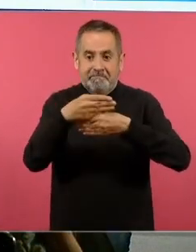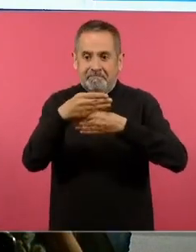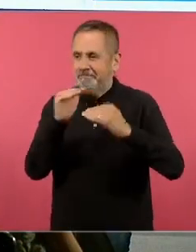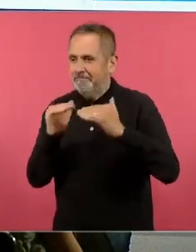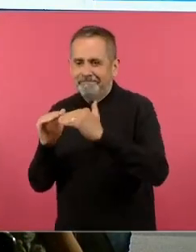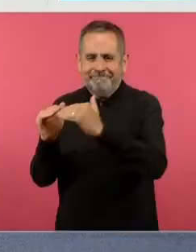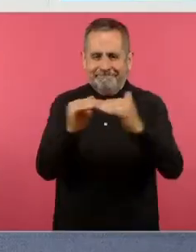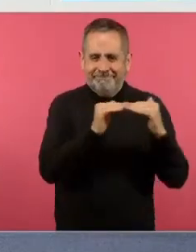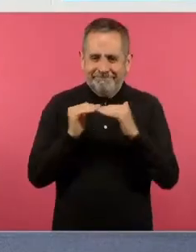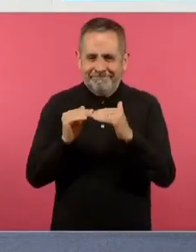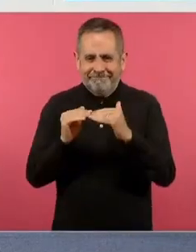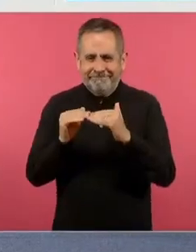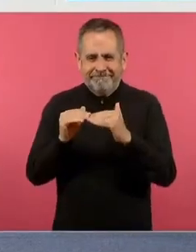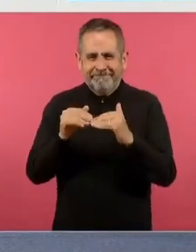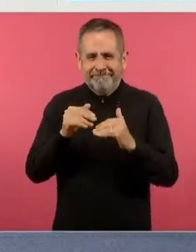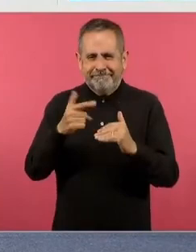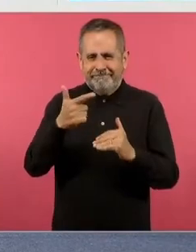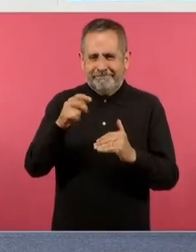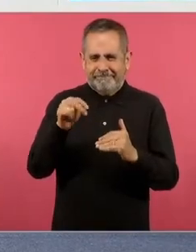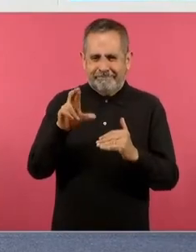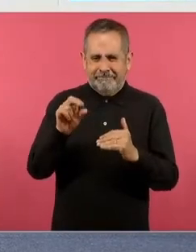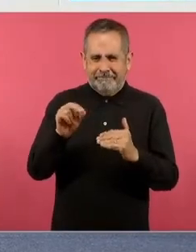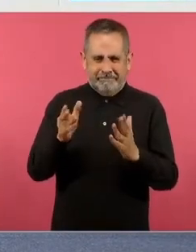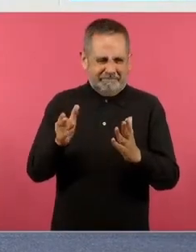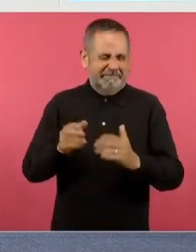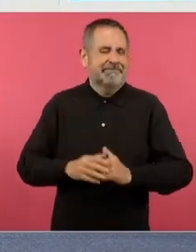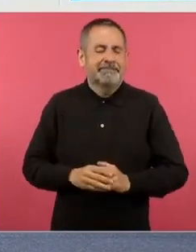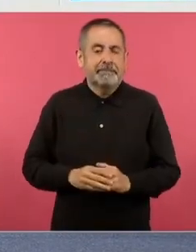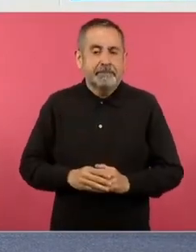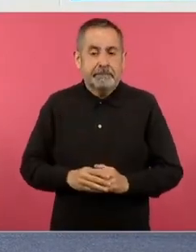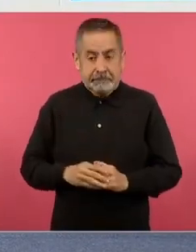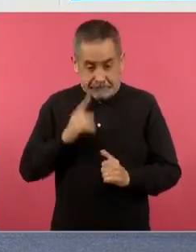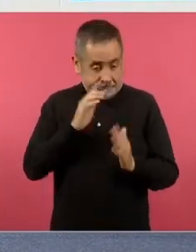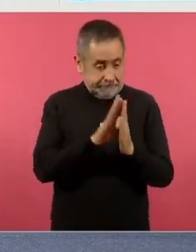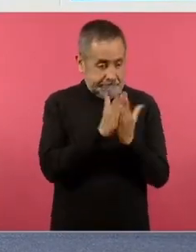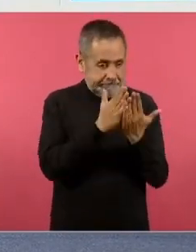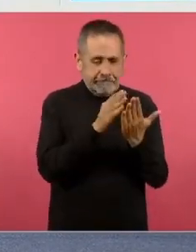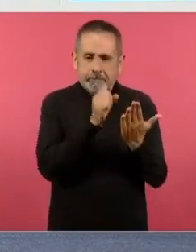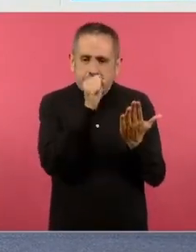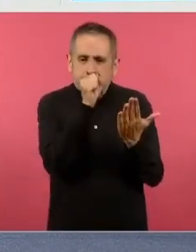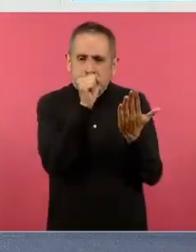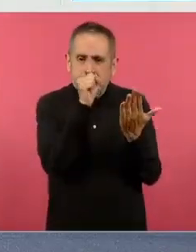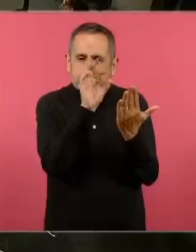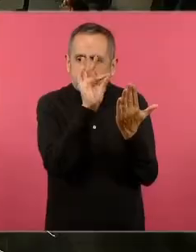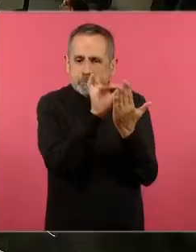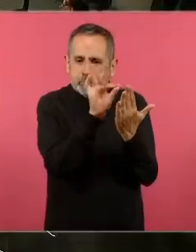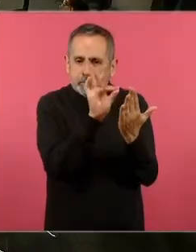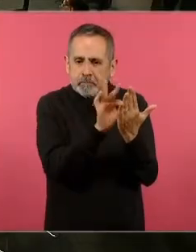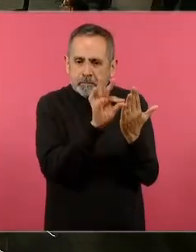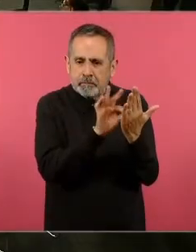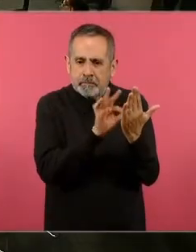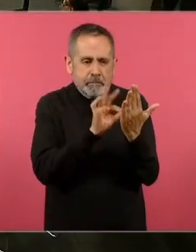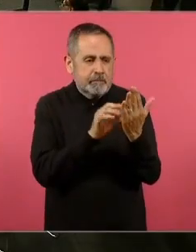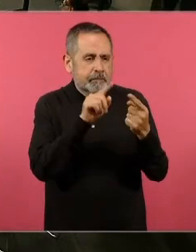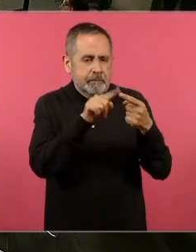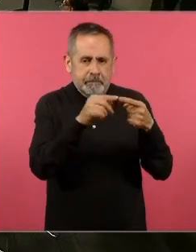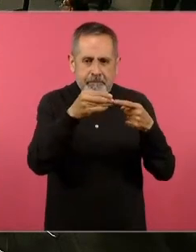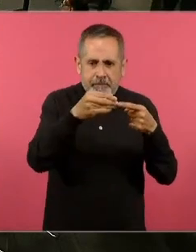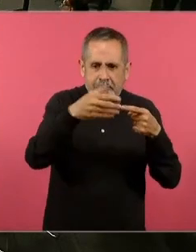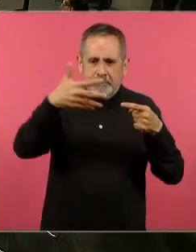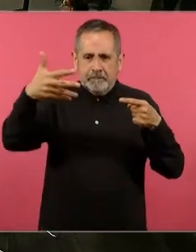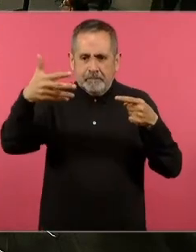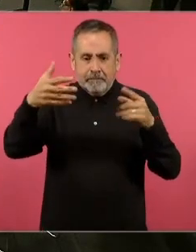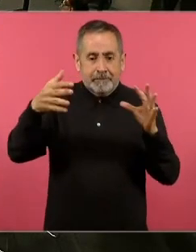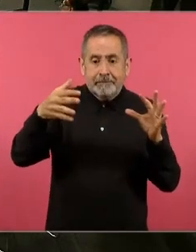En cada uno de los libros vamos a poder encontrar los indicadores donde se establece a qué